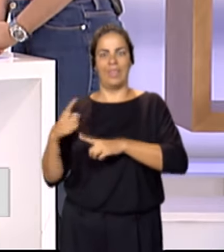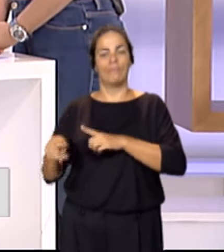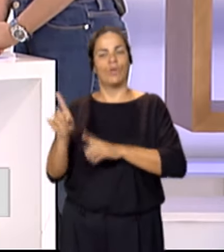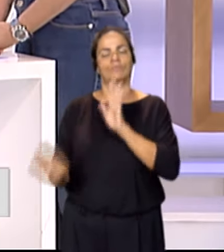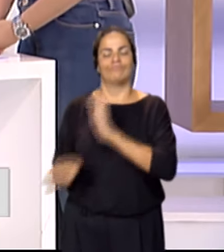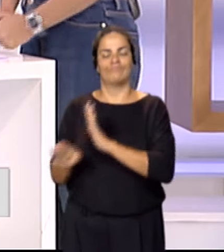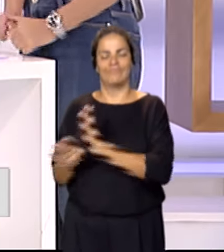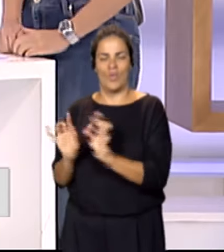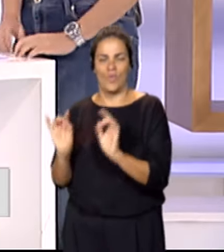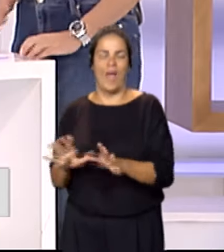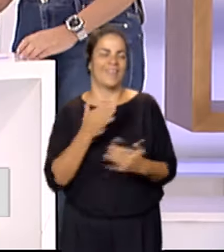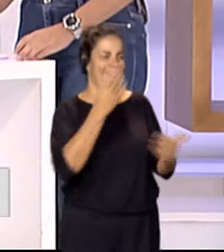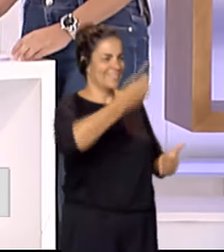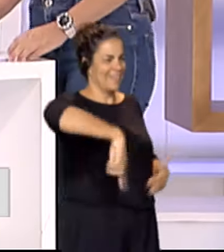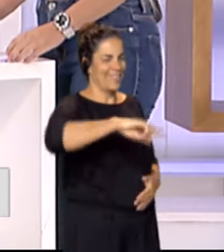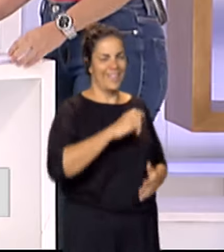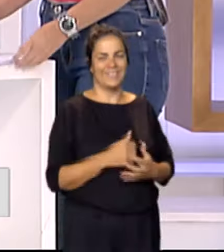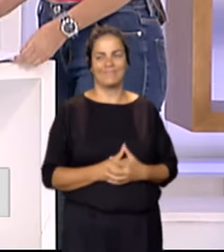gracias a ustedes, de verdad. Buenos días.